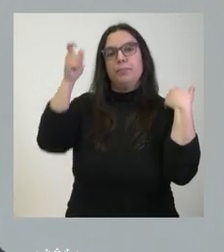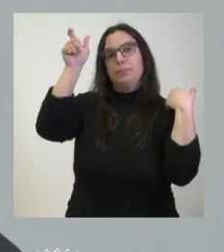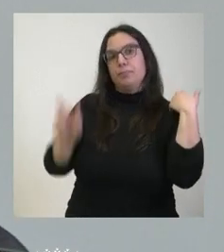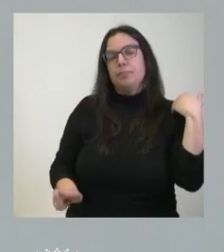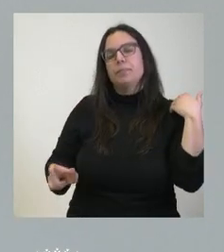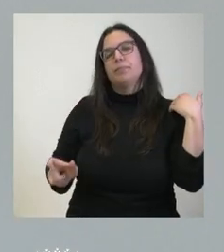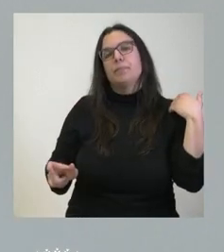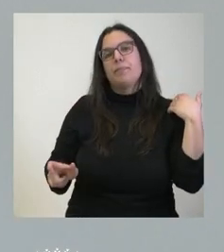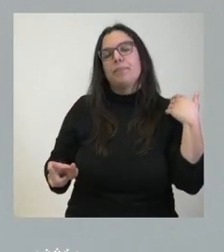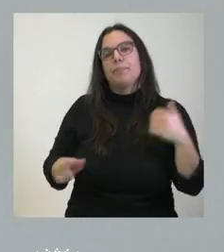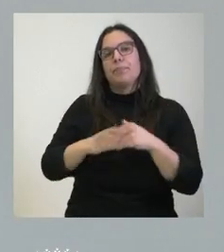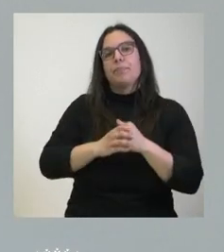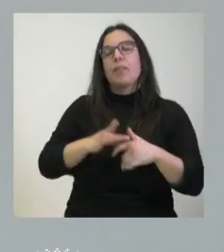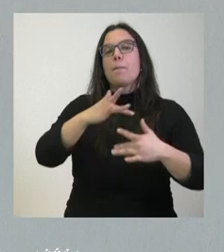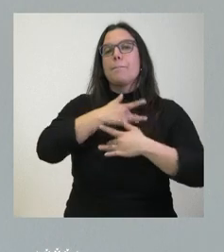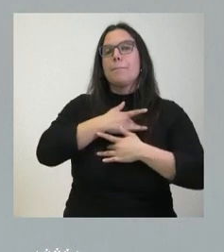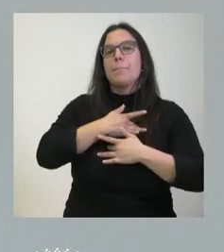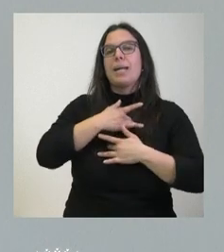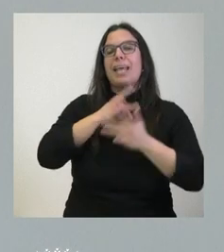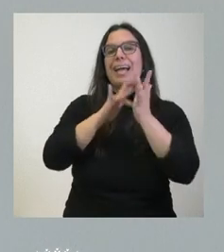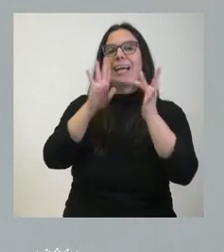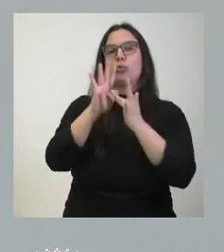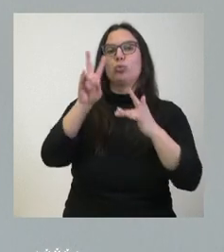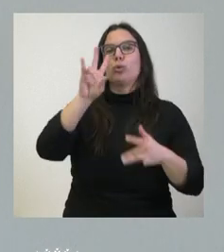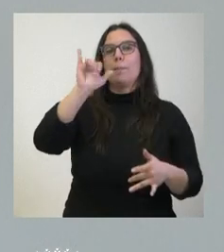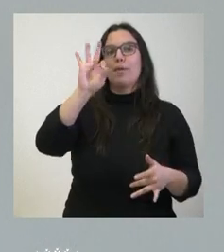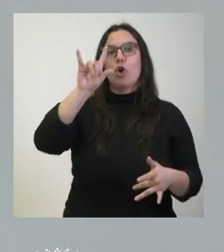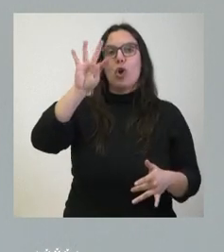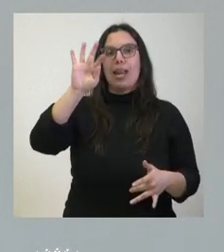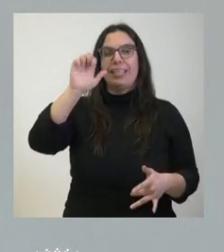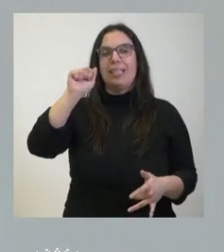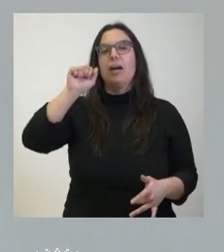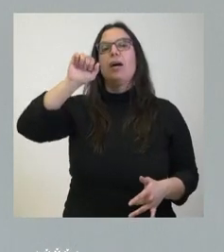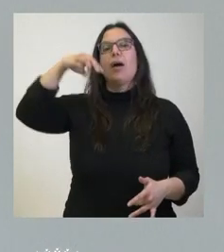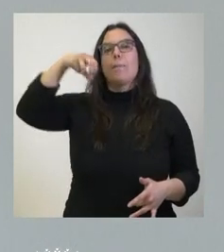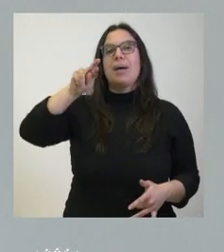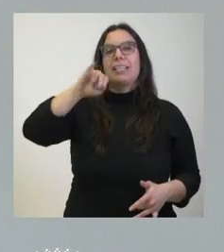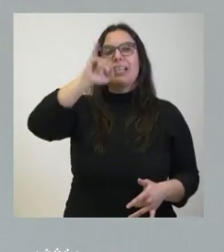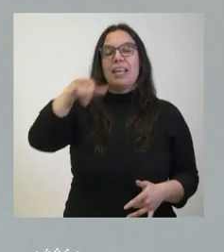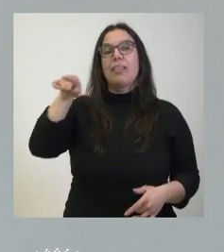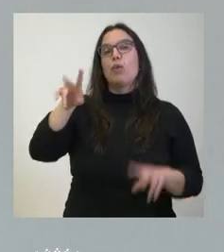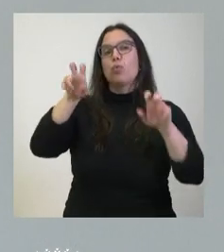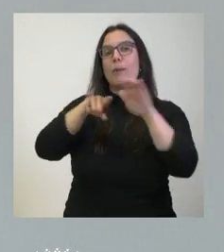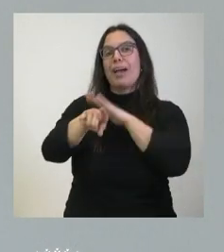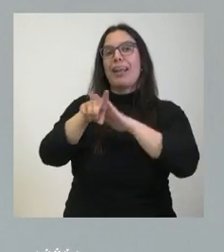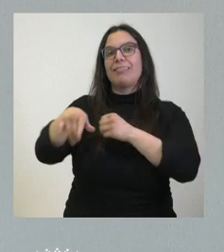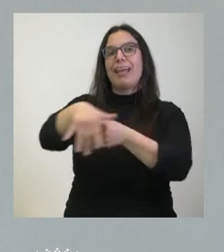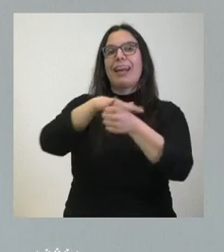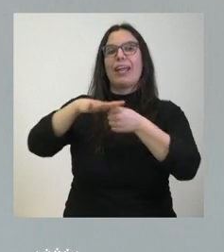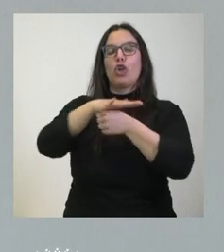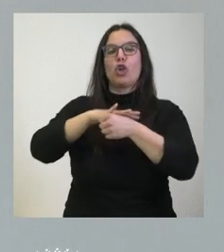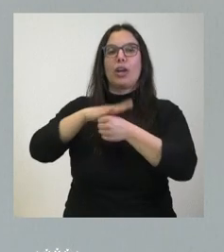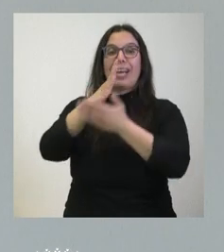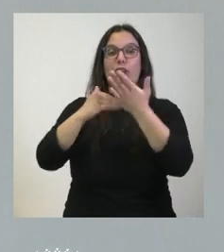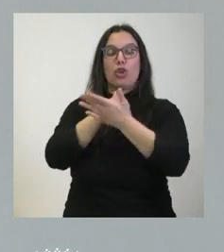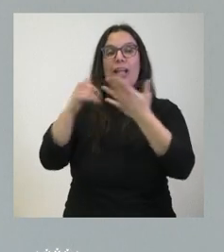nombramientos es el nombramiento de María Jesús Violeta Martínez Pindado como nueva gerente regional de salud en el ámbito de